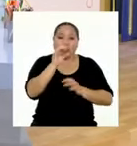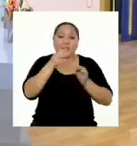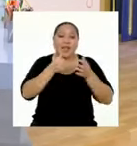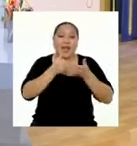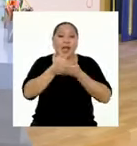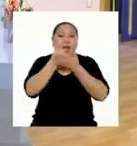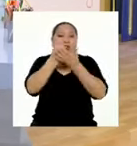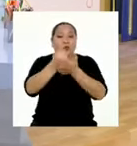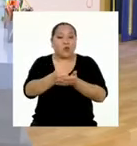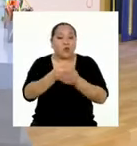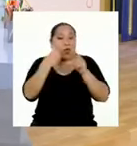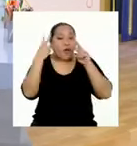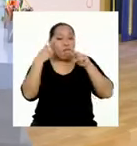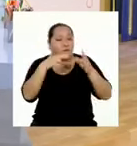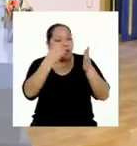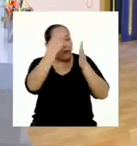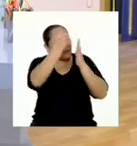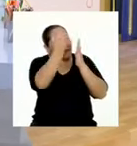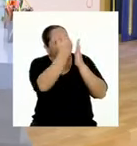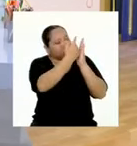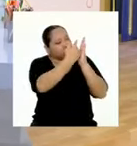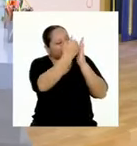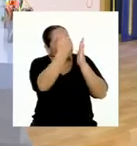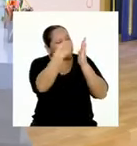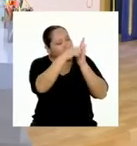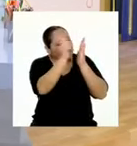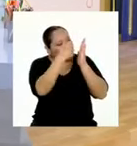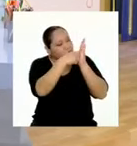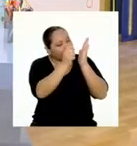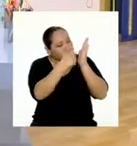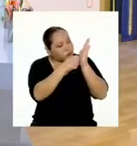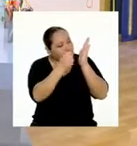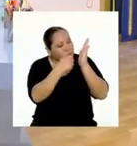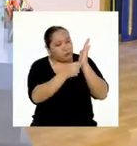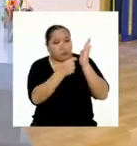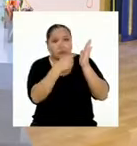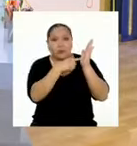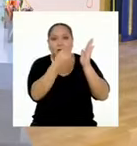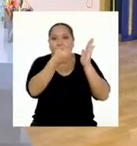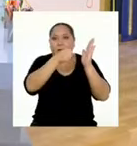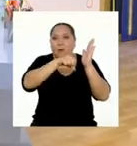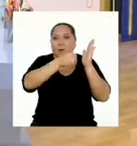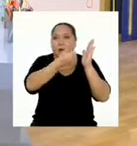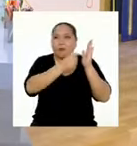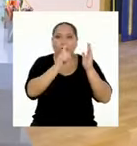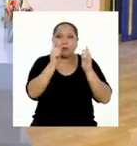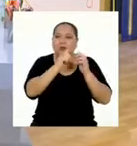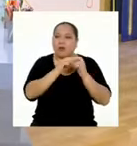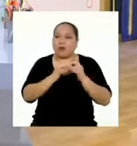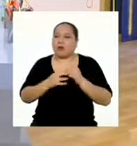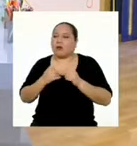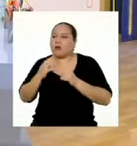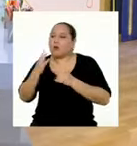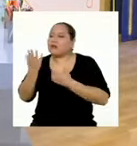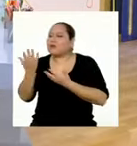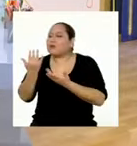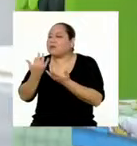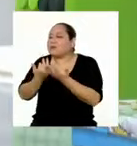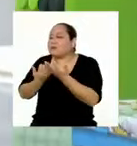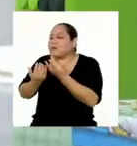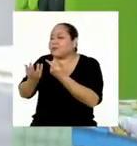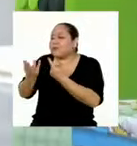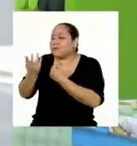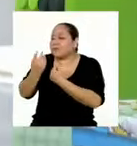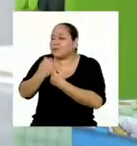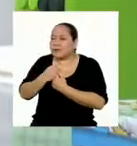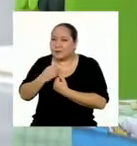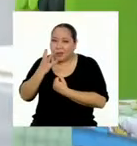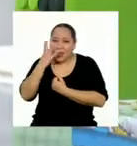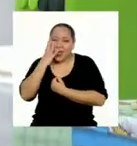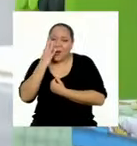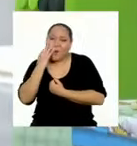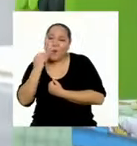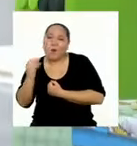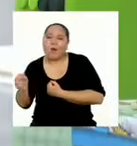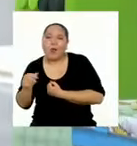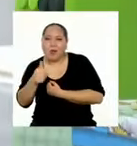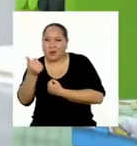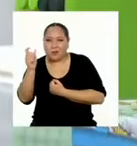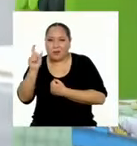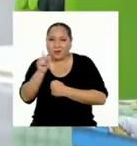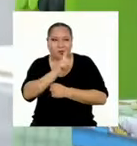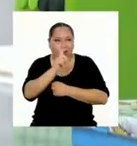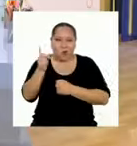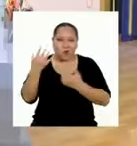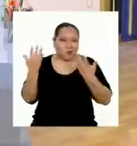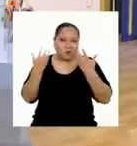infografía para saber si está correcta en todos los puntos. No tiene nada que ver con cortejar a nadie. Ah, bueno, ya